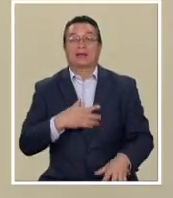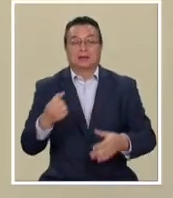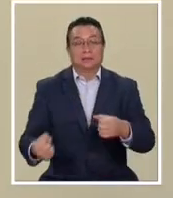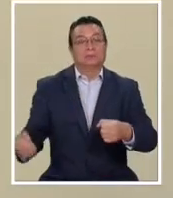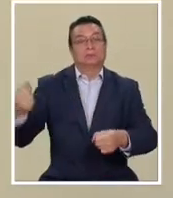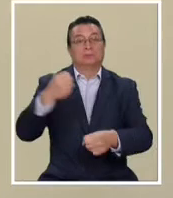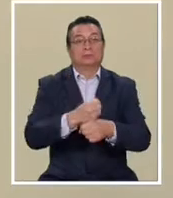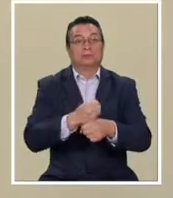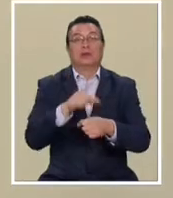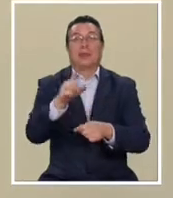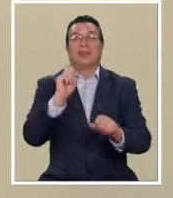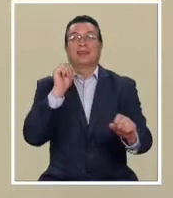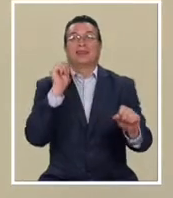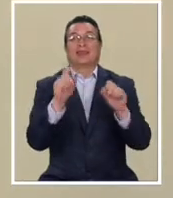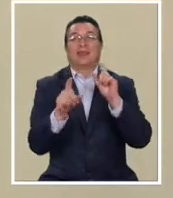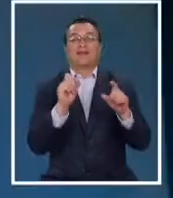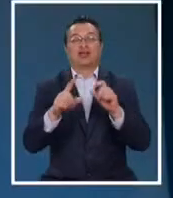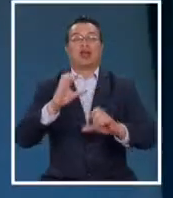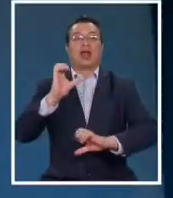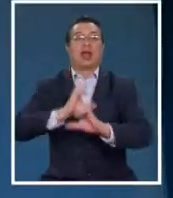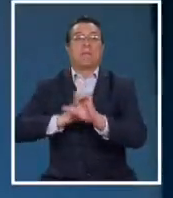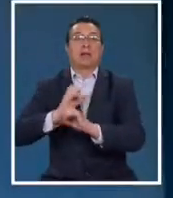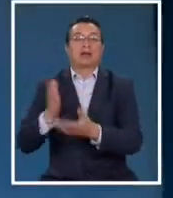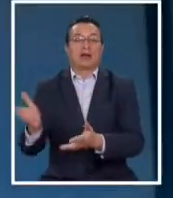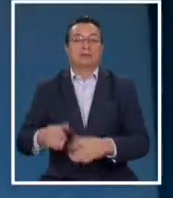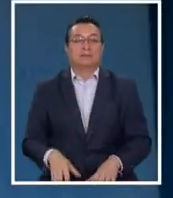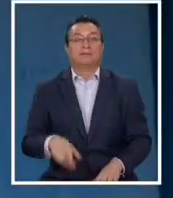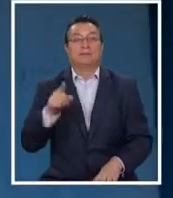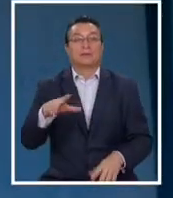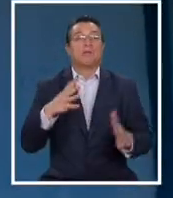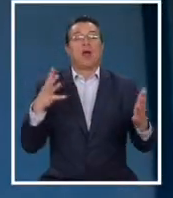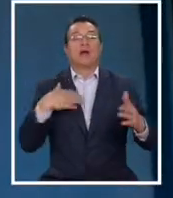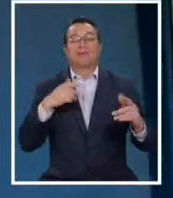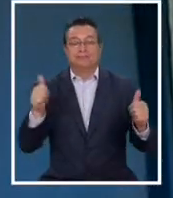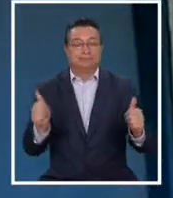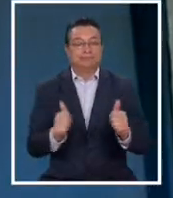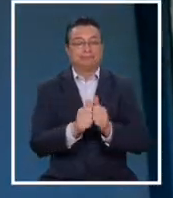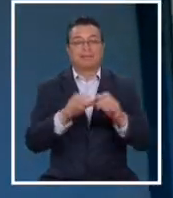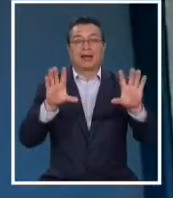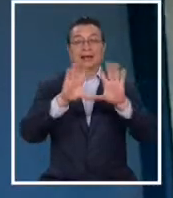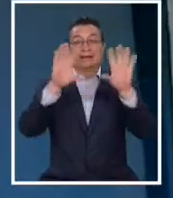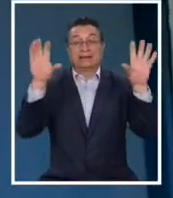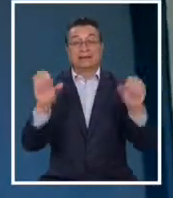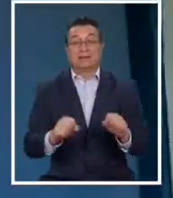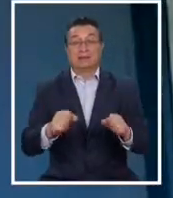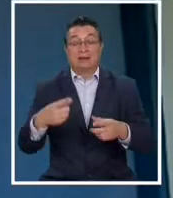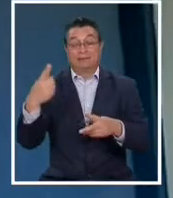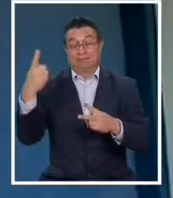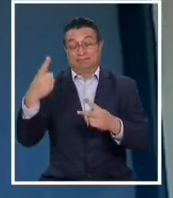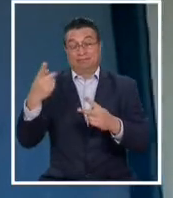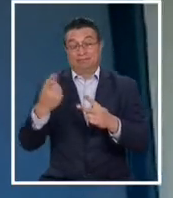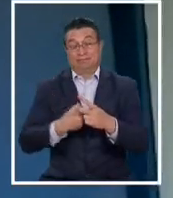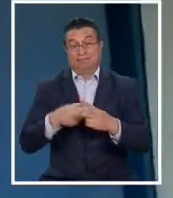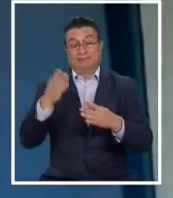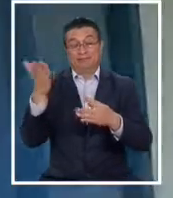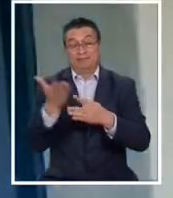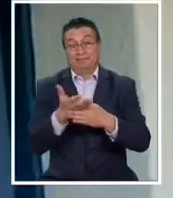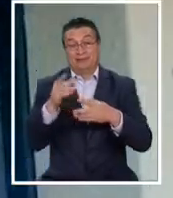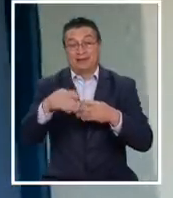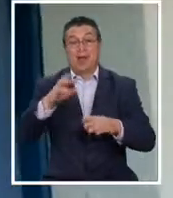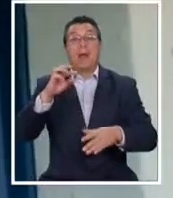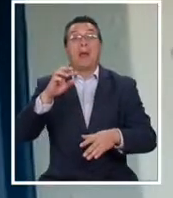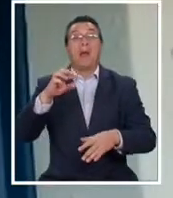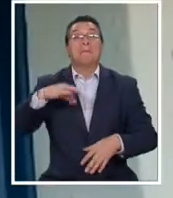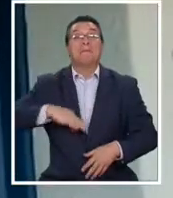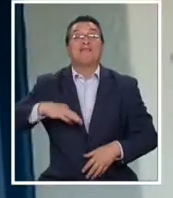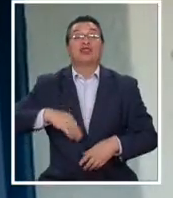al frente a un defensor de la industria. Se aleja la posibilidad de llegar a un sistema mixto de previsión social. Con